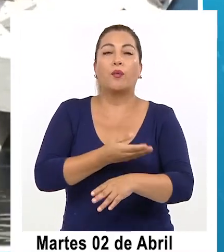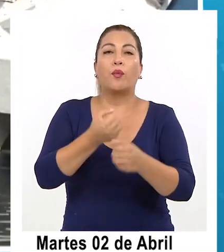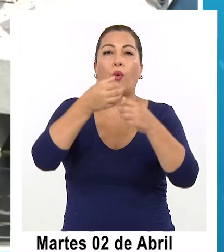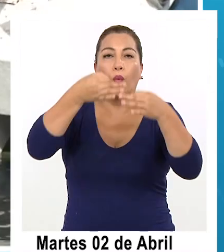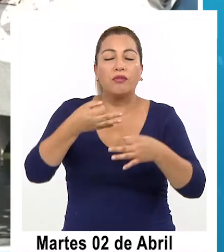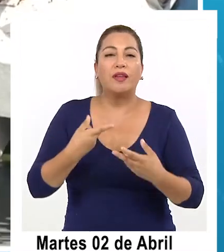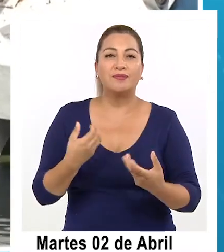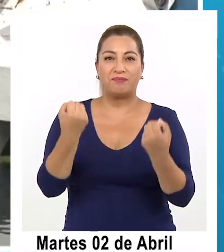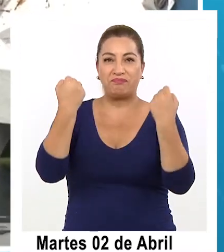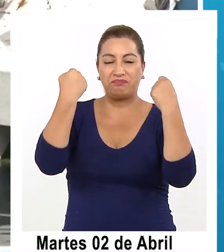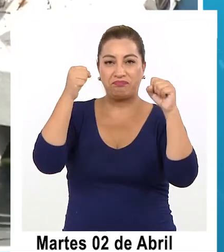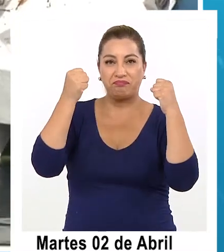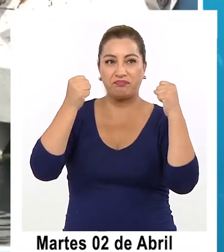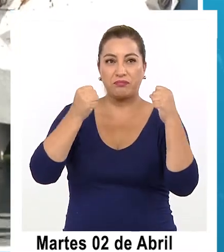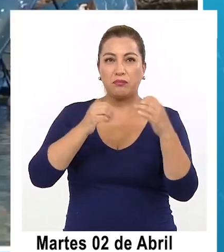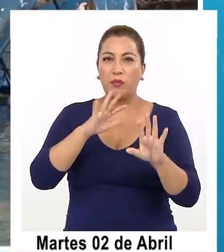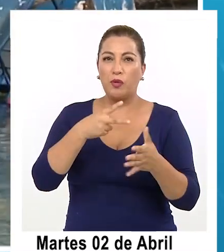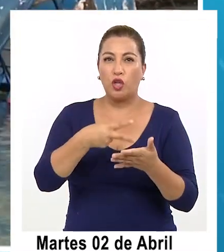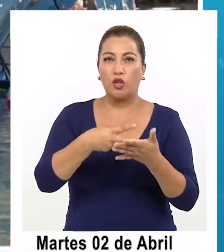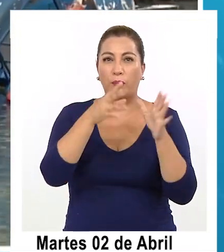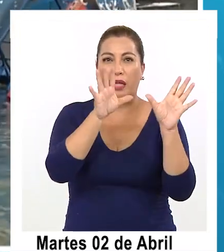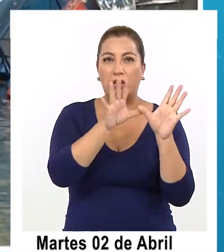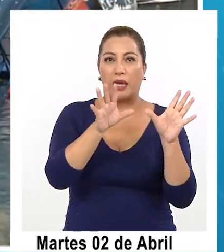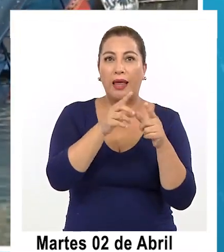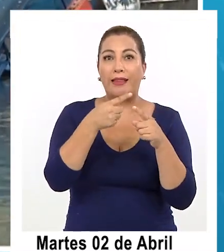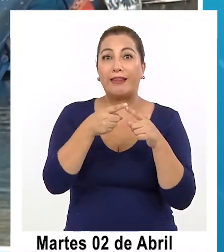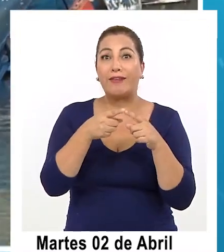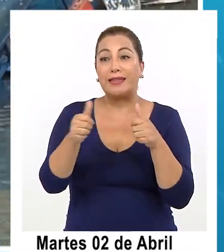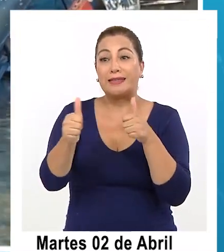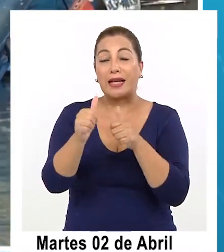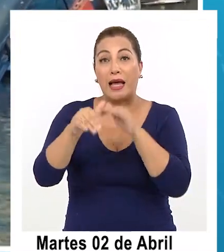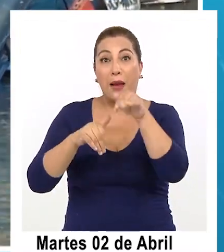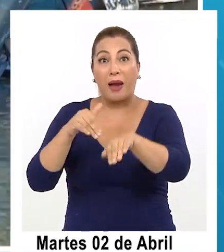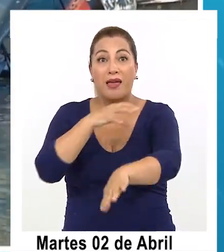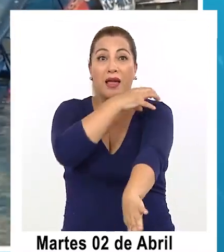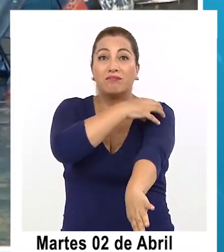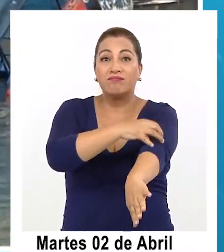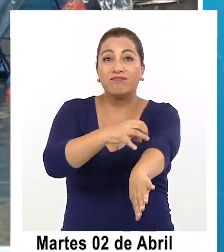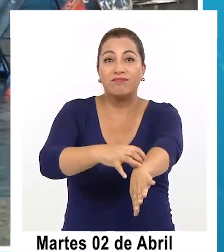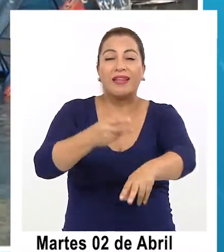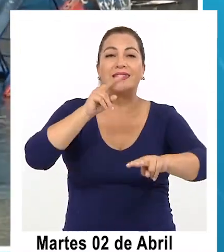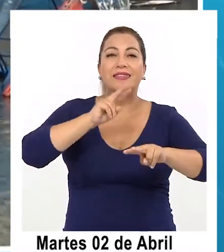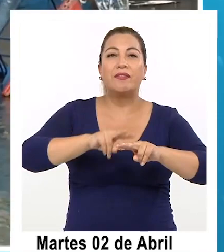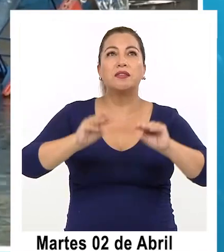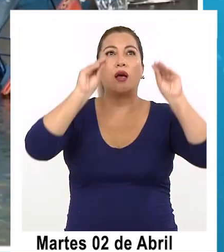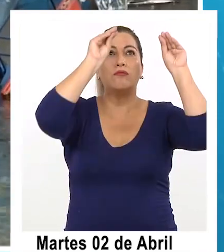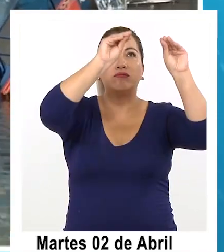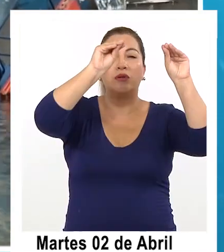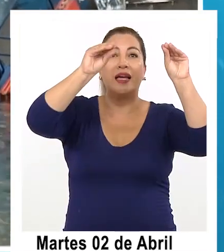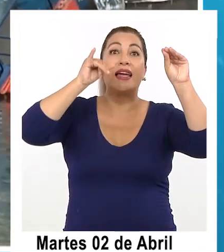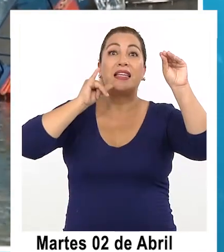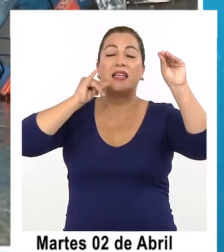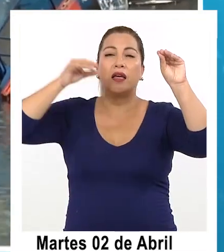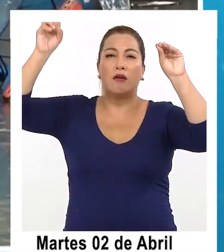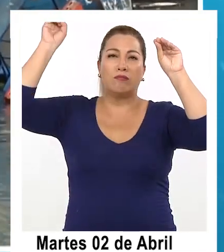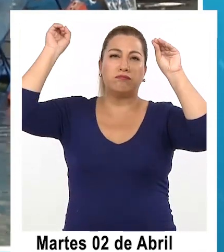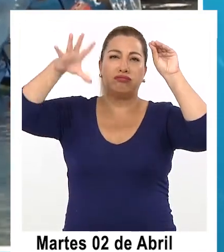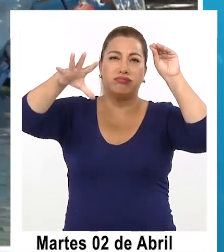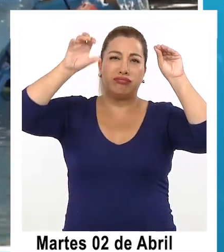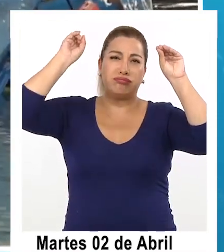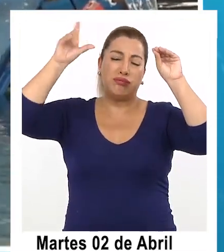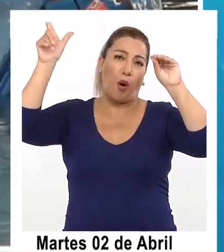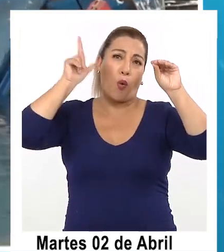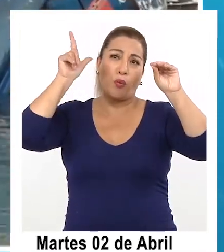a propósito después del 2010 en todas las ciudades costeras se se instalaron estas alarmas y en Iquique ya estaban operando y se habían hecho